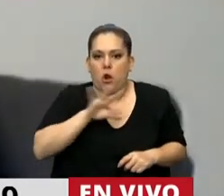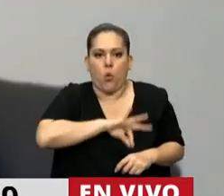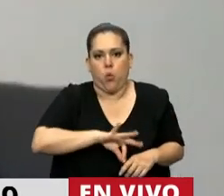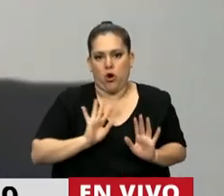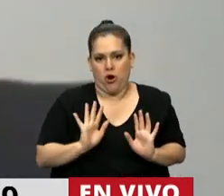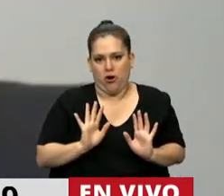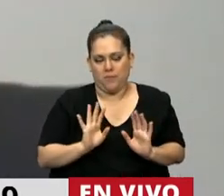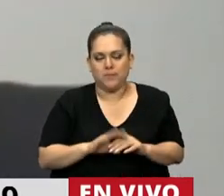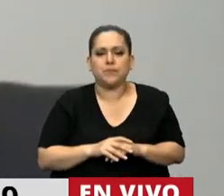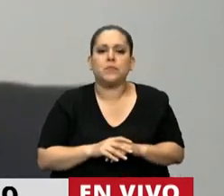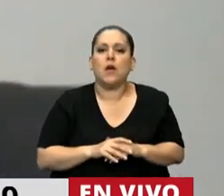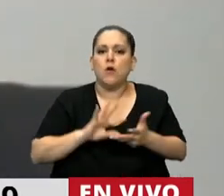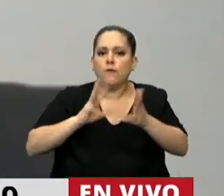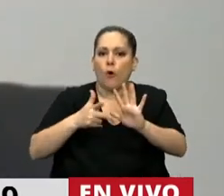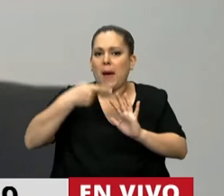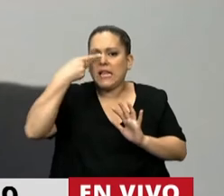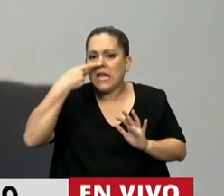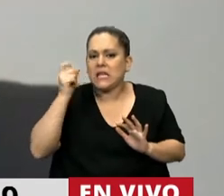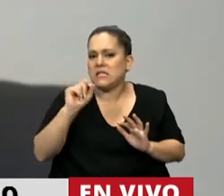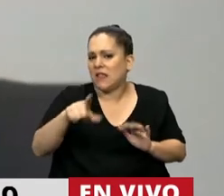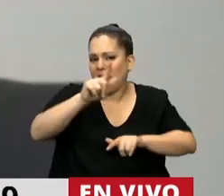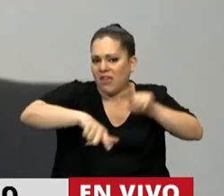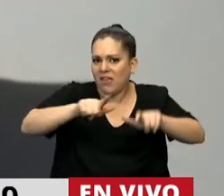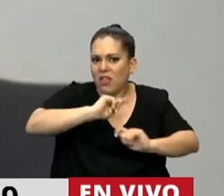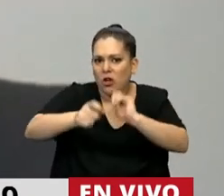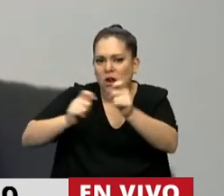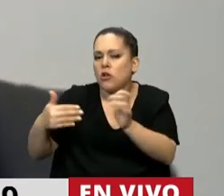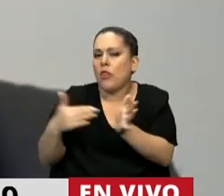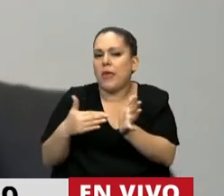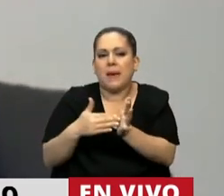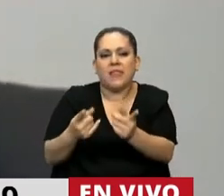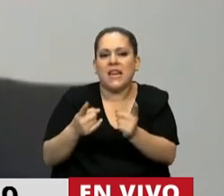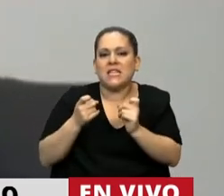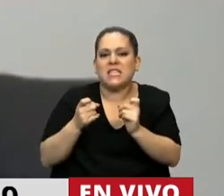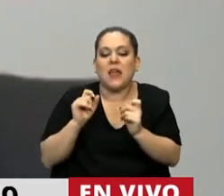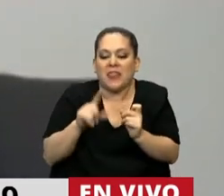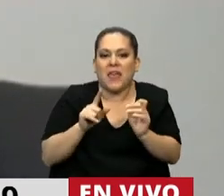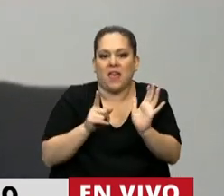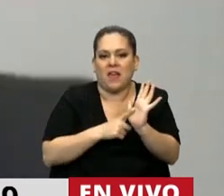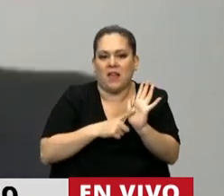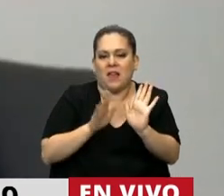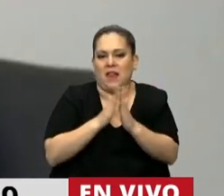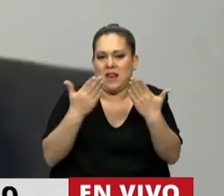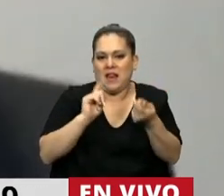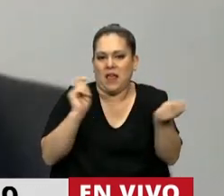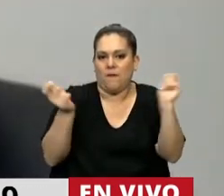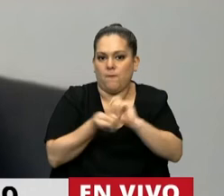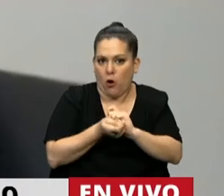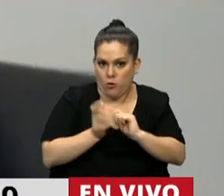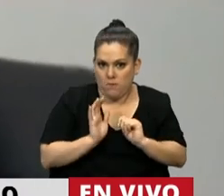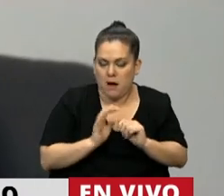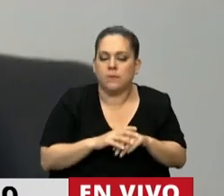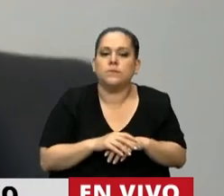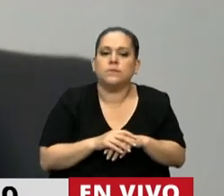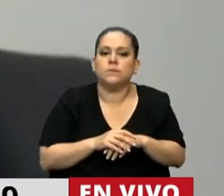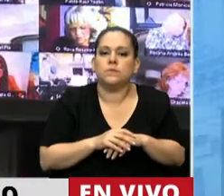jurídica dinámica y el interés social tiene que ver en cuanto a la necesidad de esta reforma. Igualdad de donar, tanto que sea,